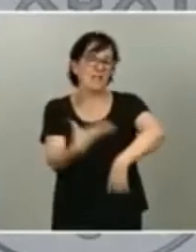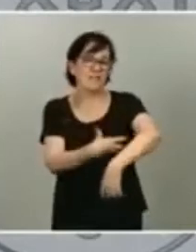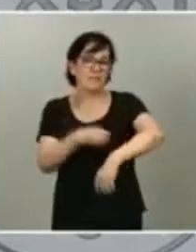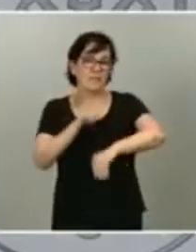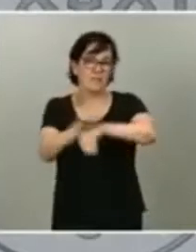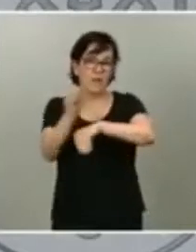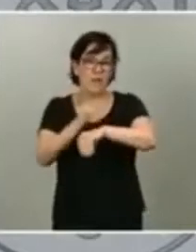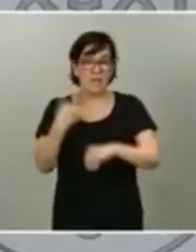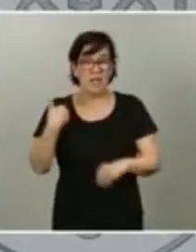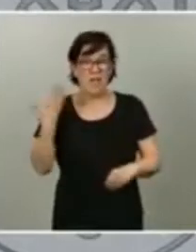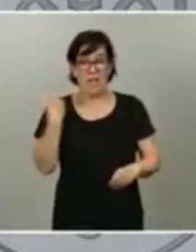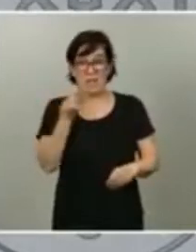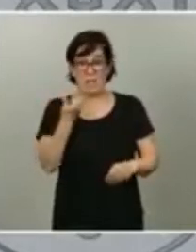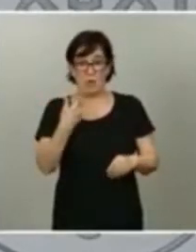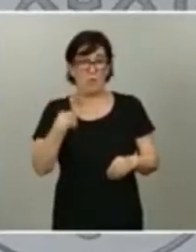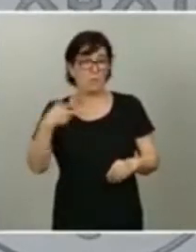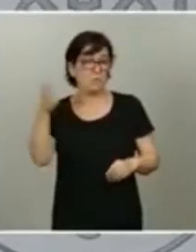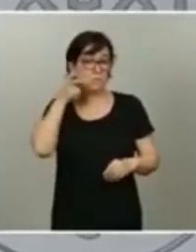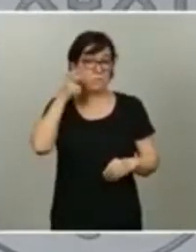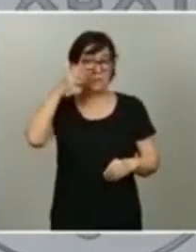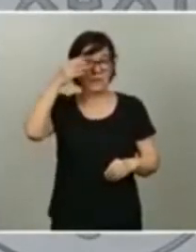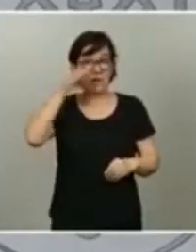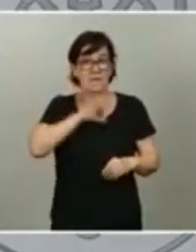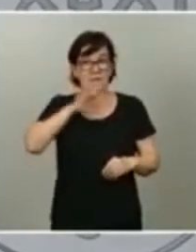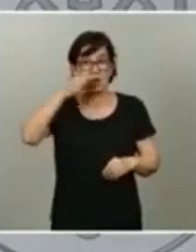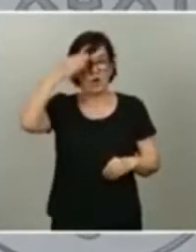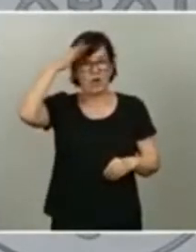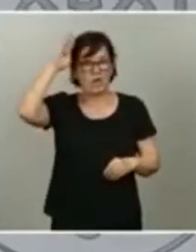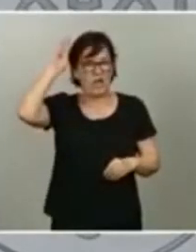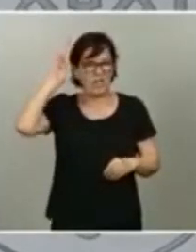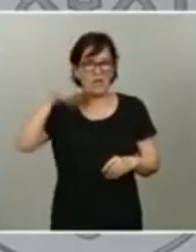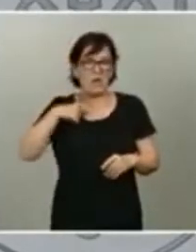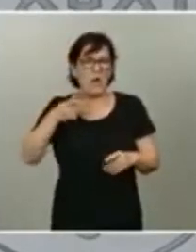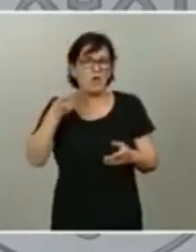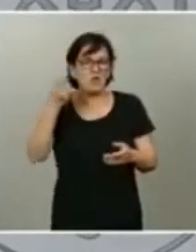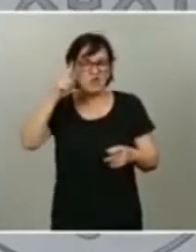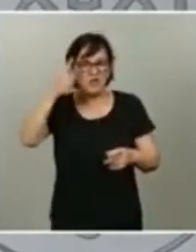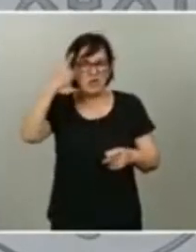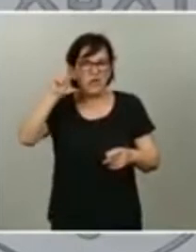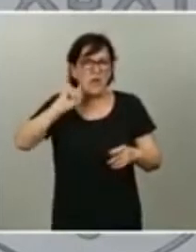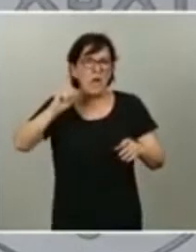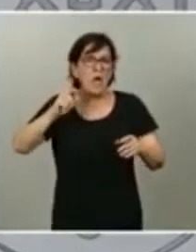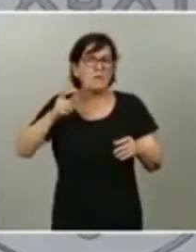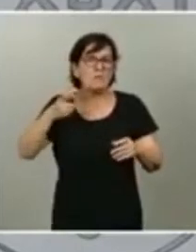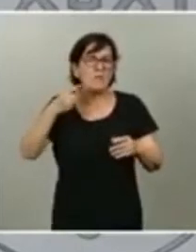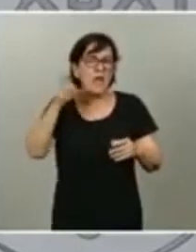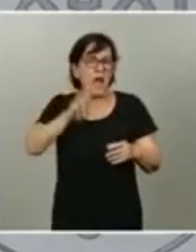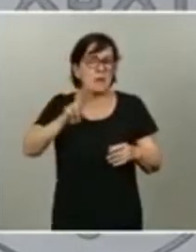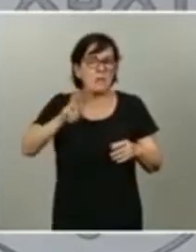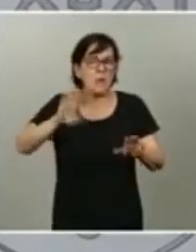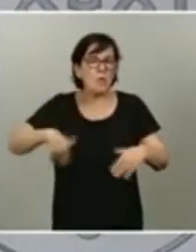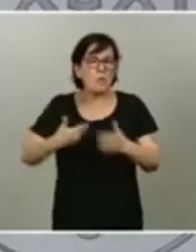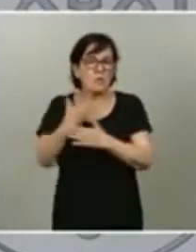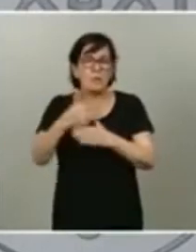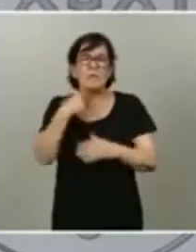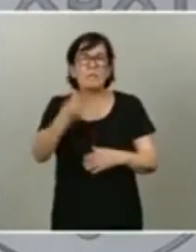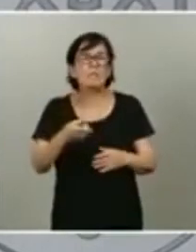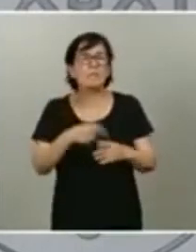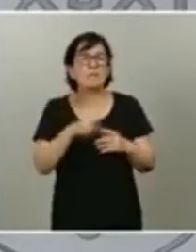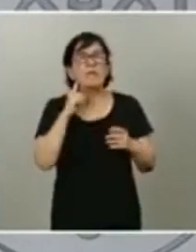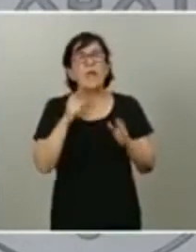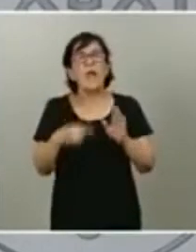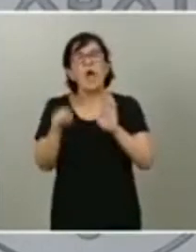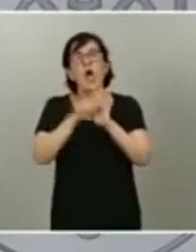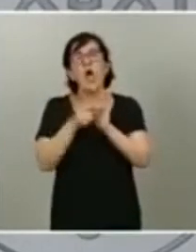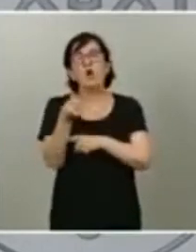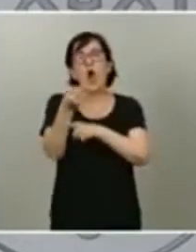Casado no sé si en los últimos días lo ha vuelto a repetir pero le escuché al señor Casado decir que la condicionalidad más